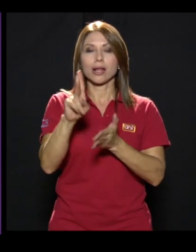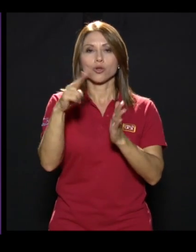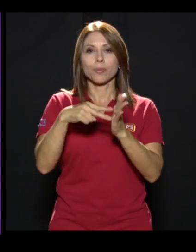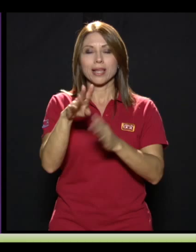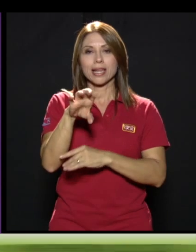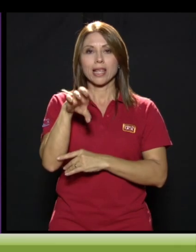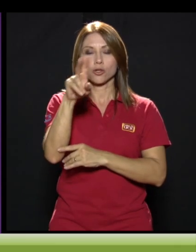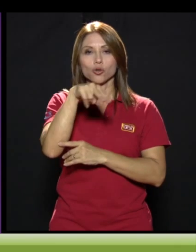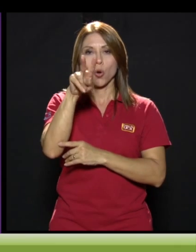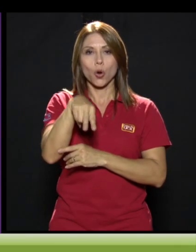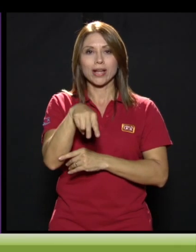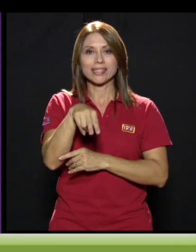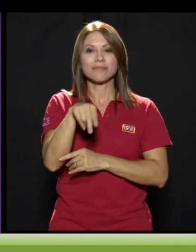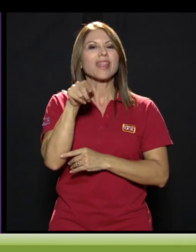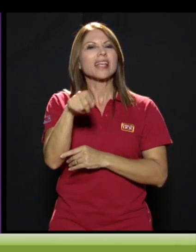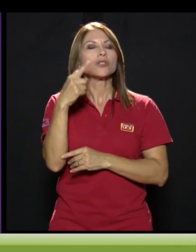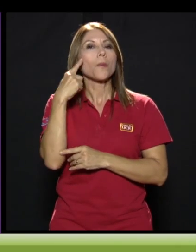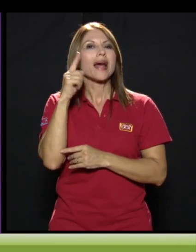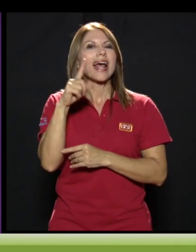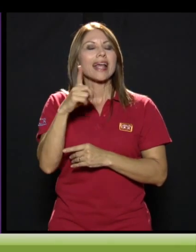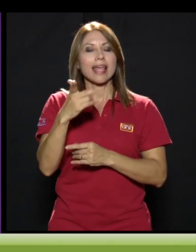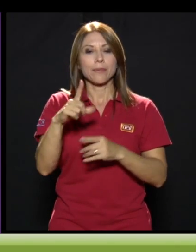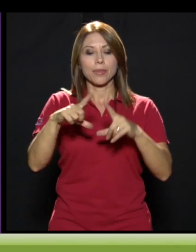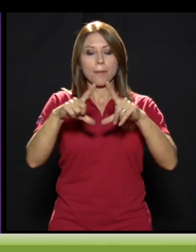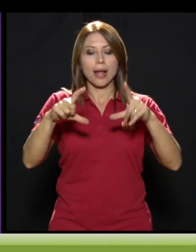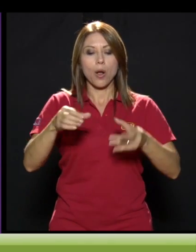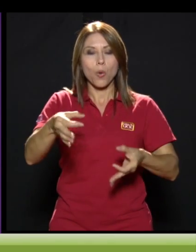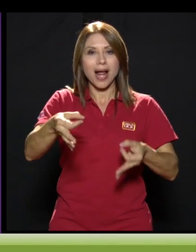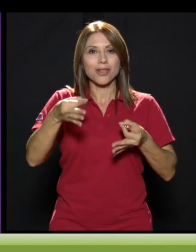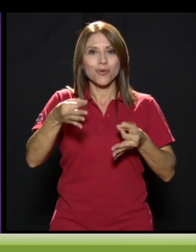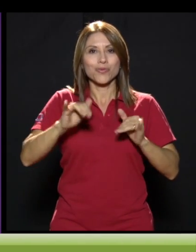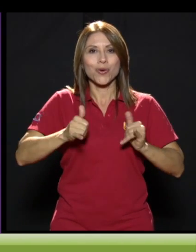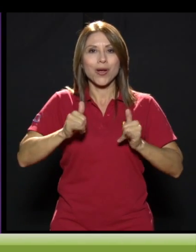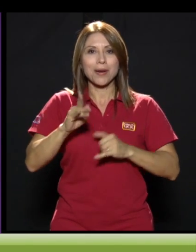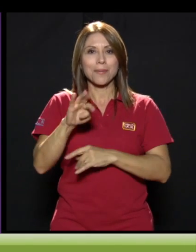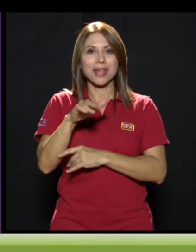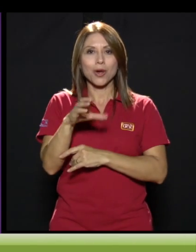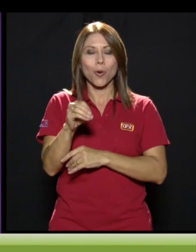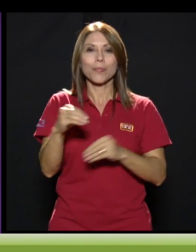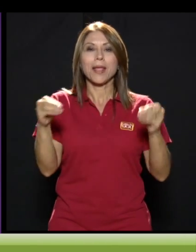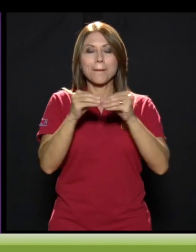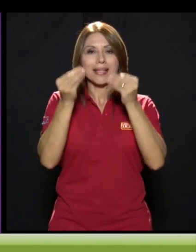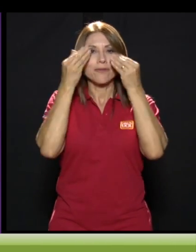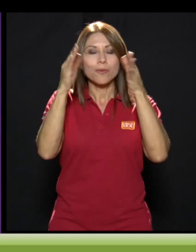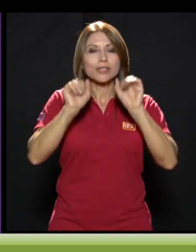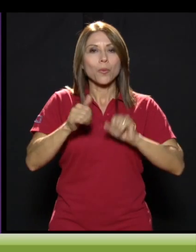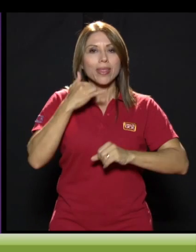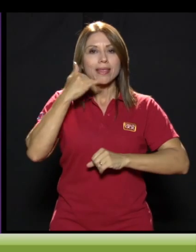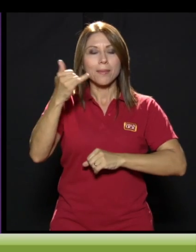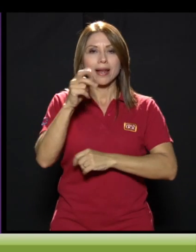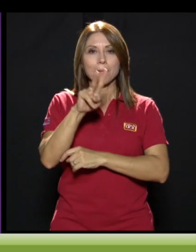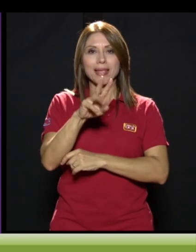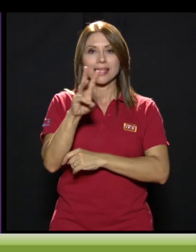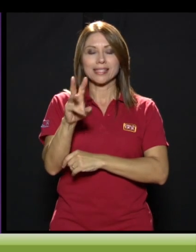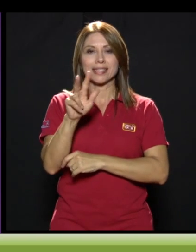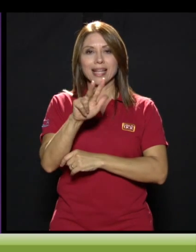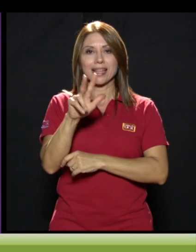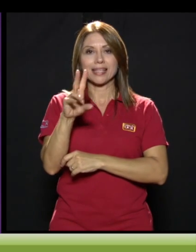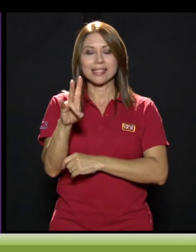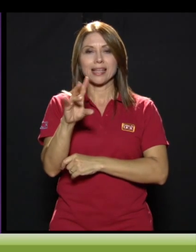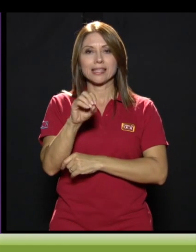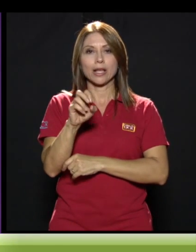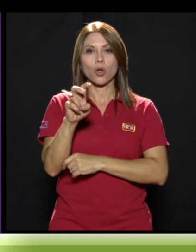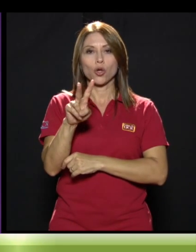.500 colones que corresponden a un cartón de bingo. Y para más información, puede comunicarse al número 2637